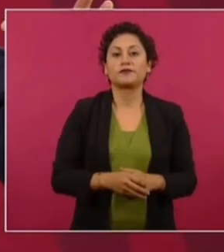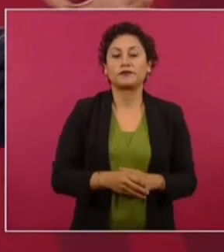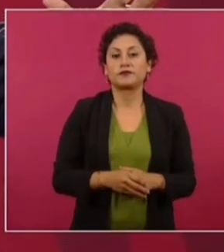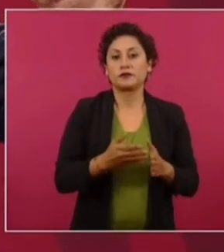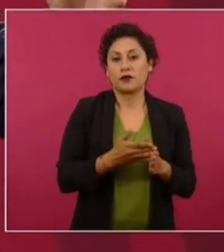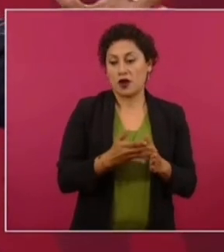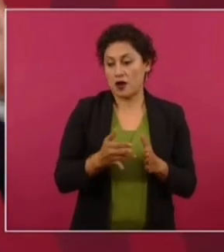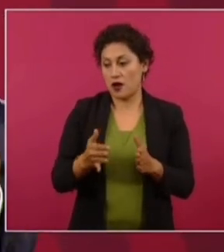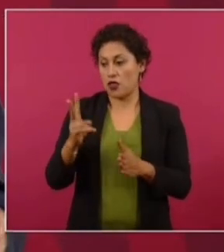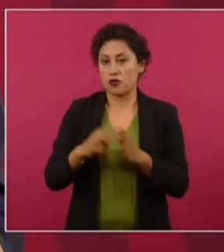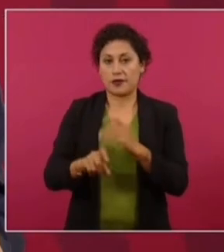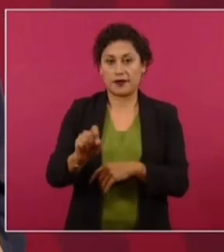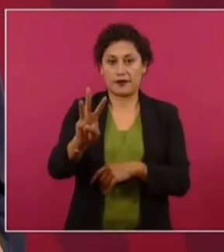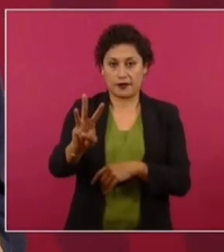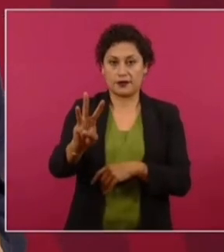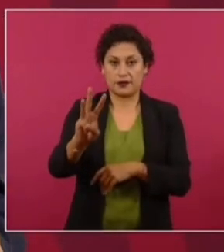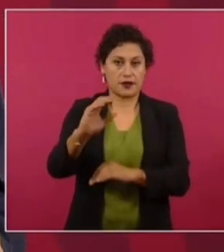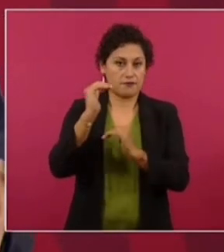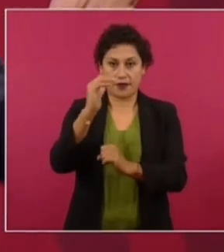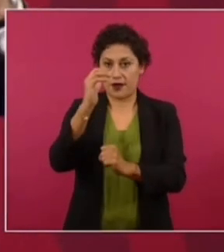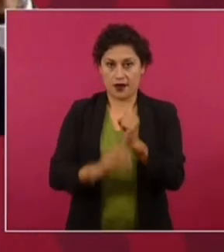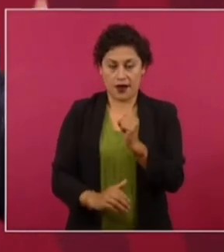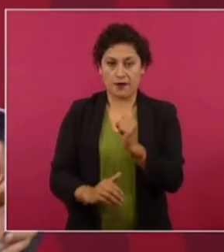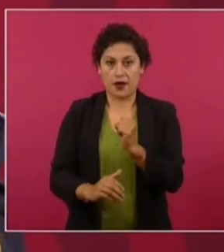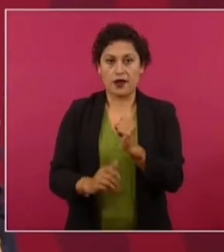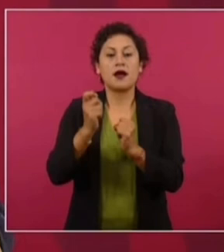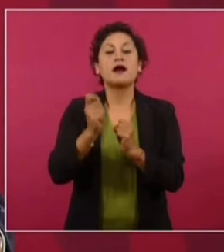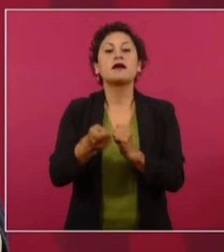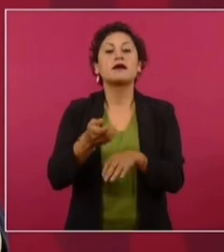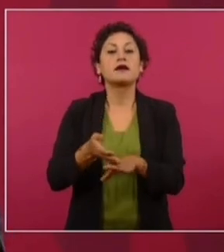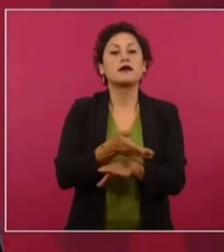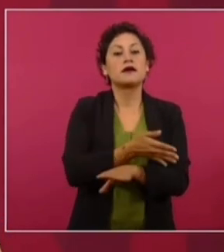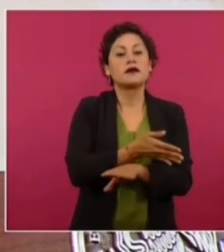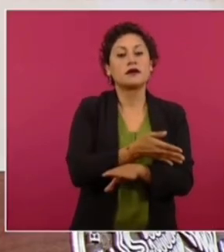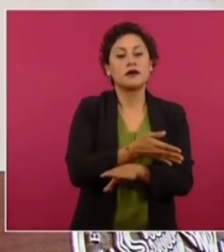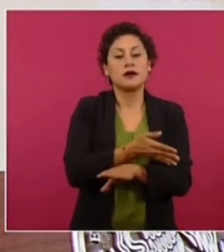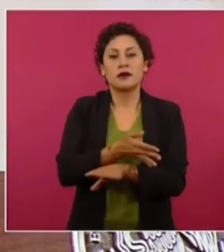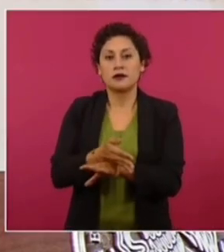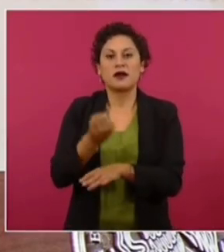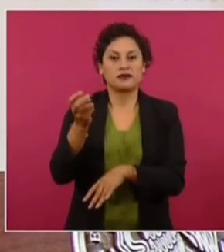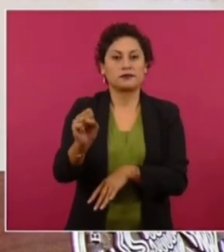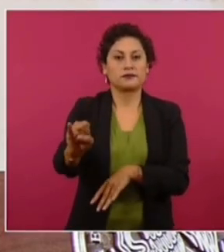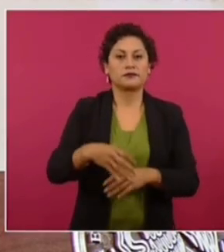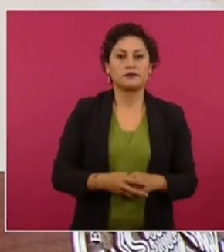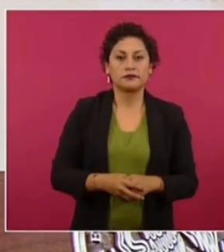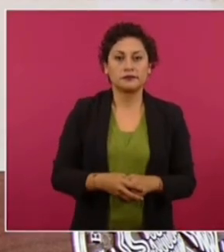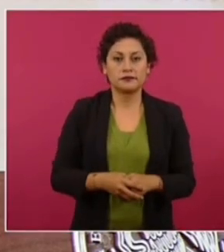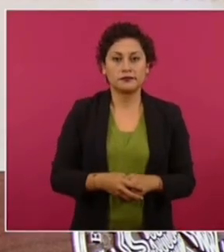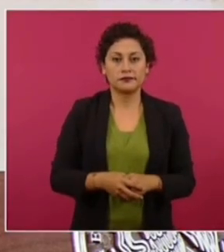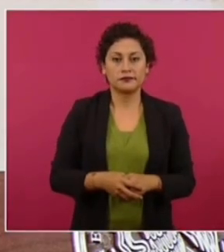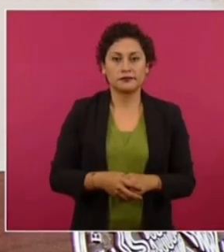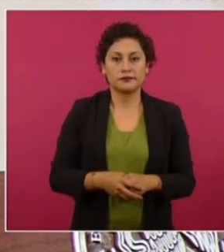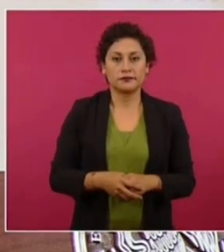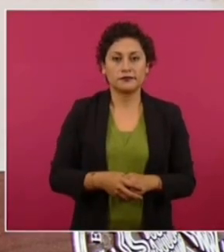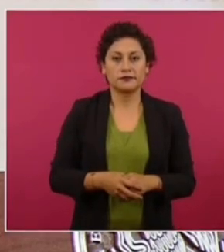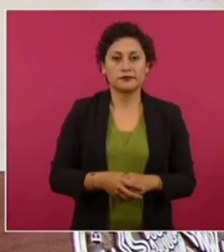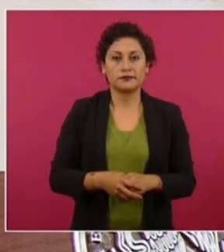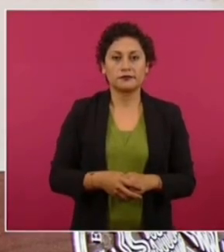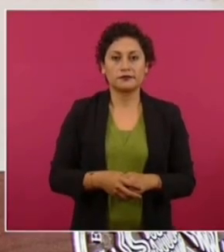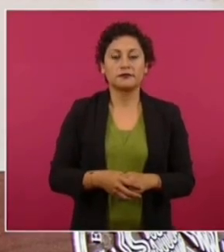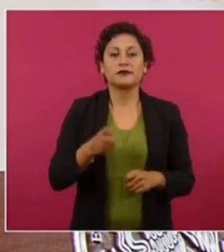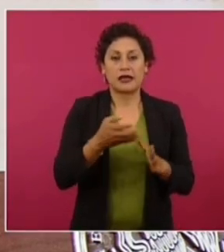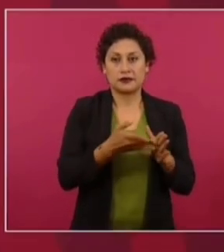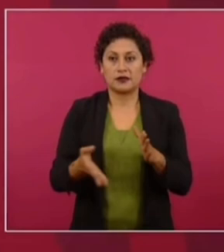vence el plazo en marzo del 23. De lo que dieron, sí, de